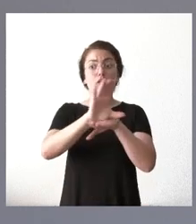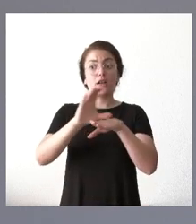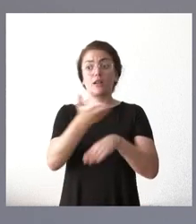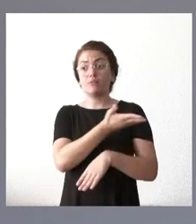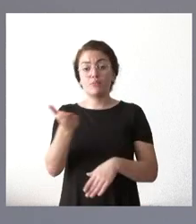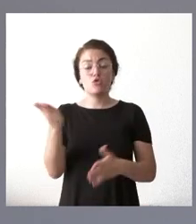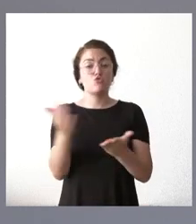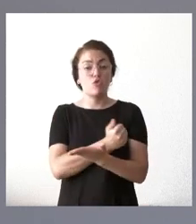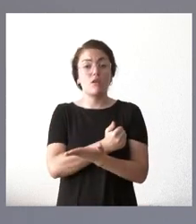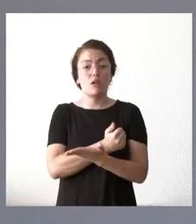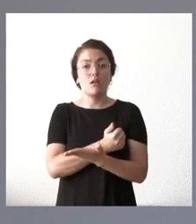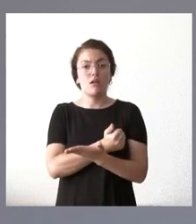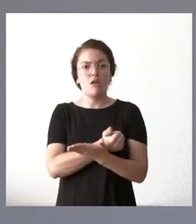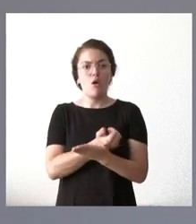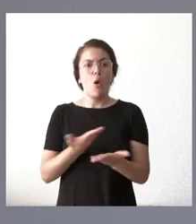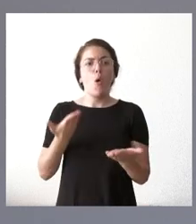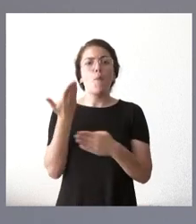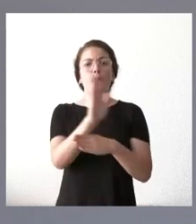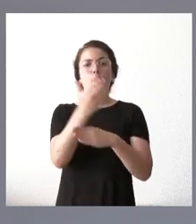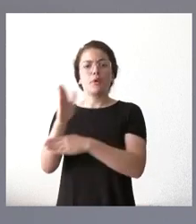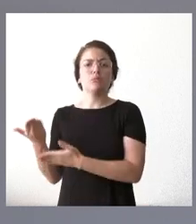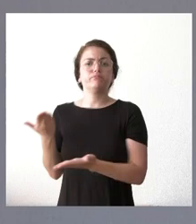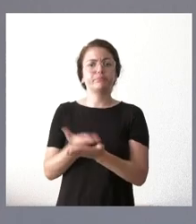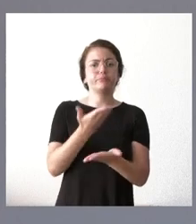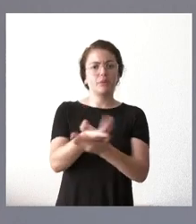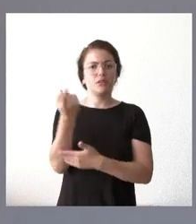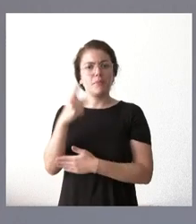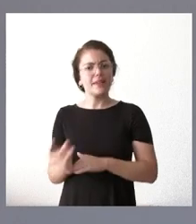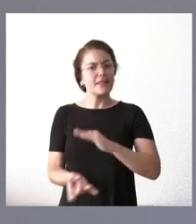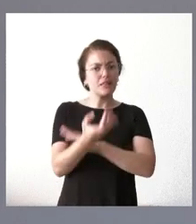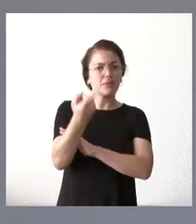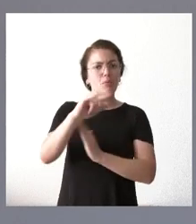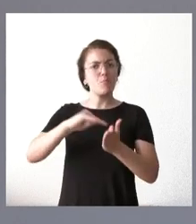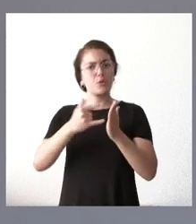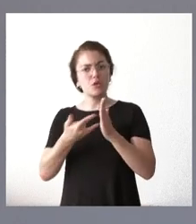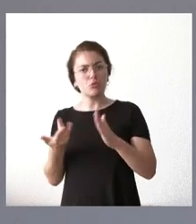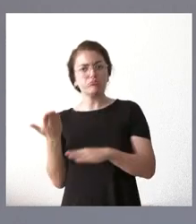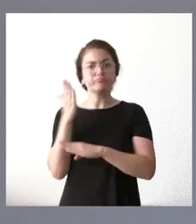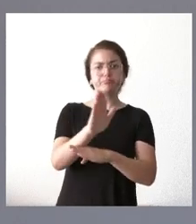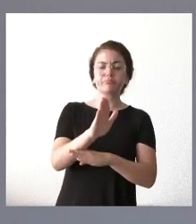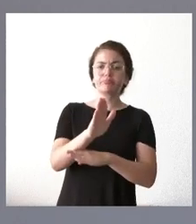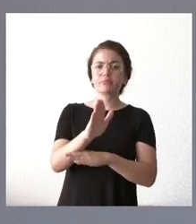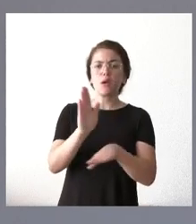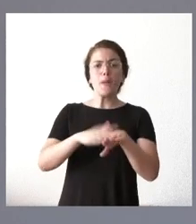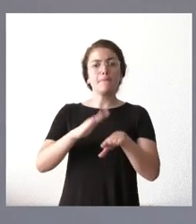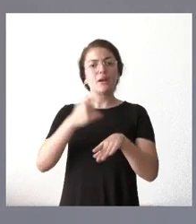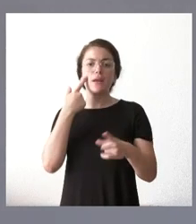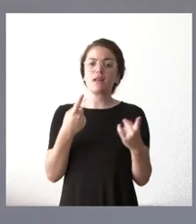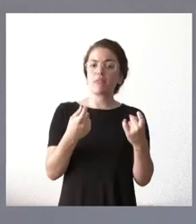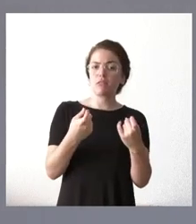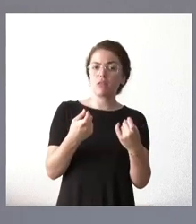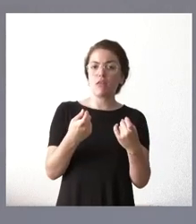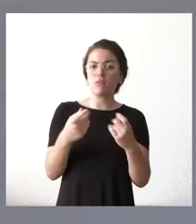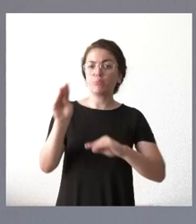sus propuestas, sus iniciativas y sus proyectos para esas necesidades, incorporando